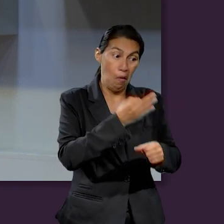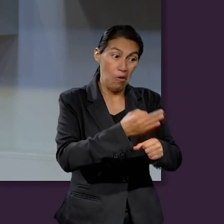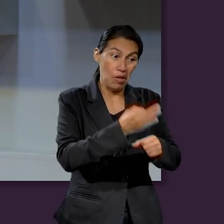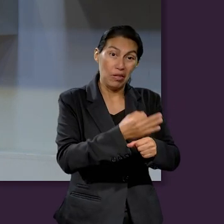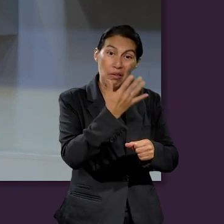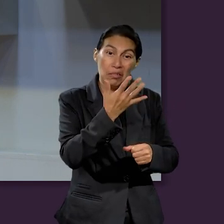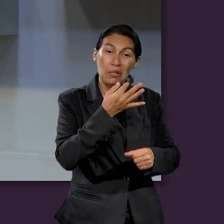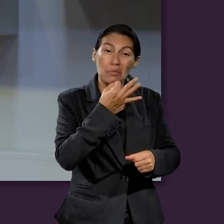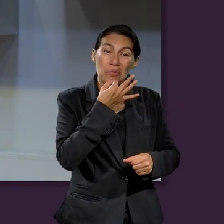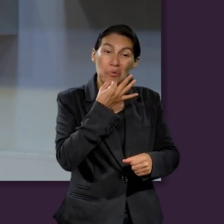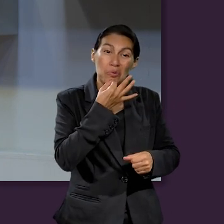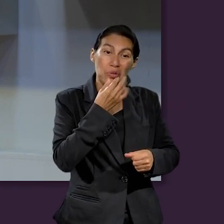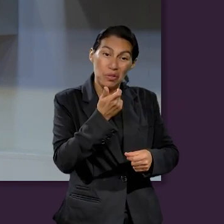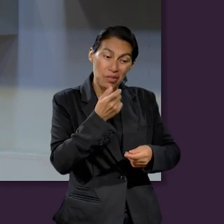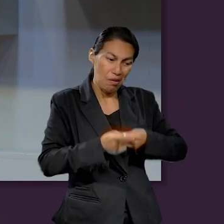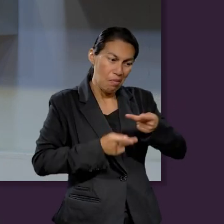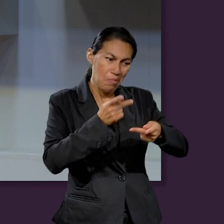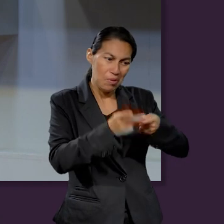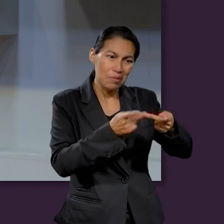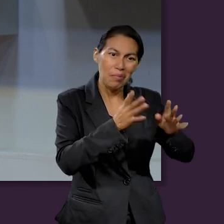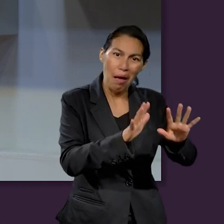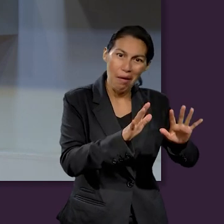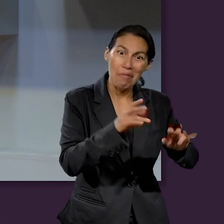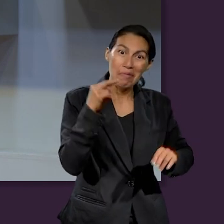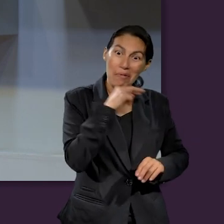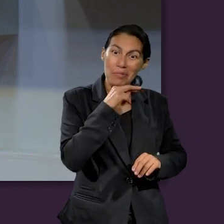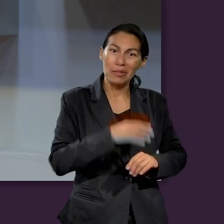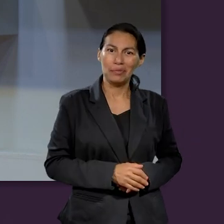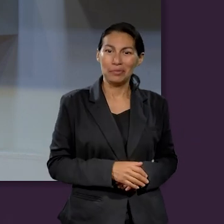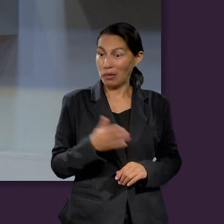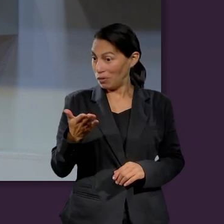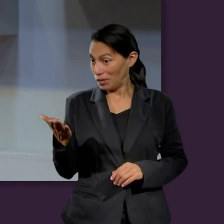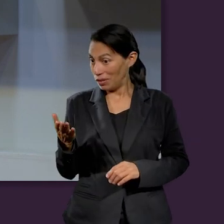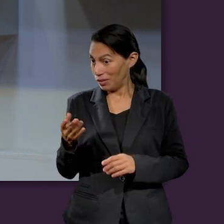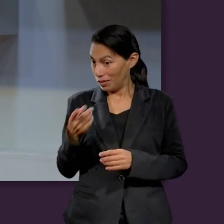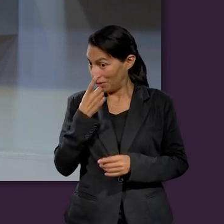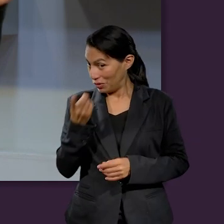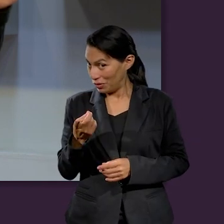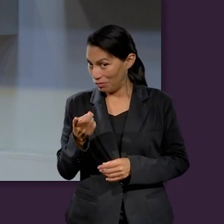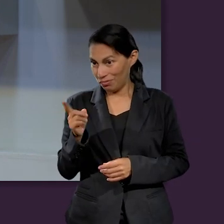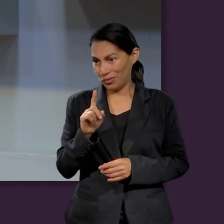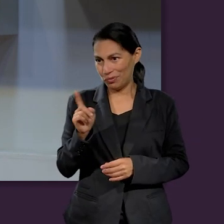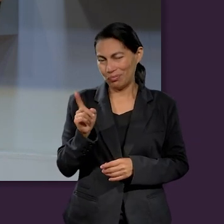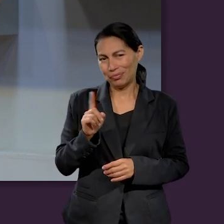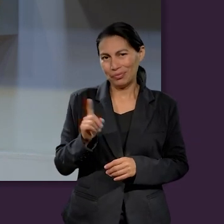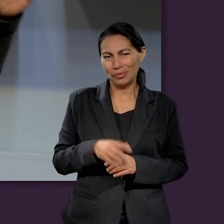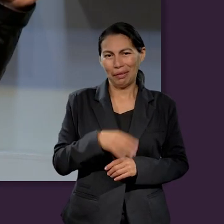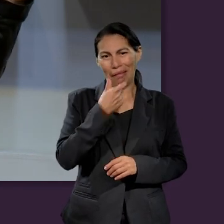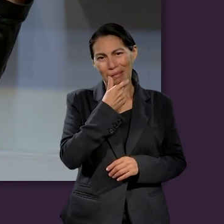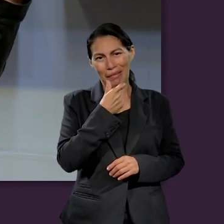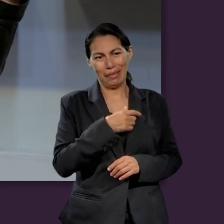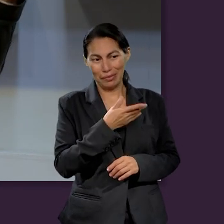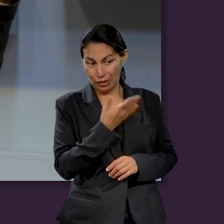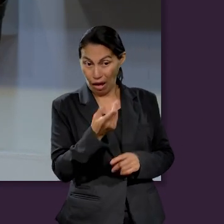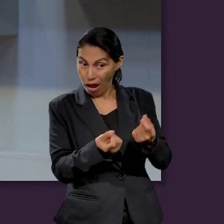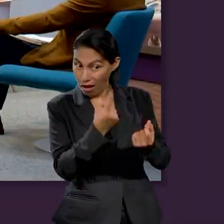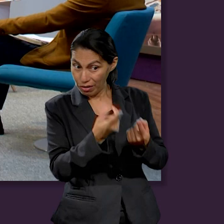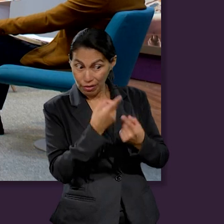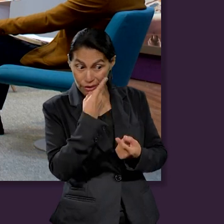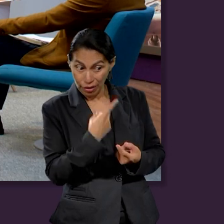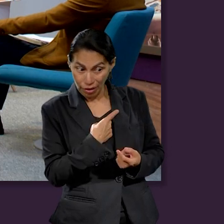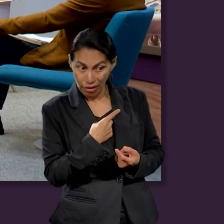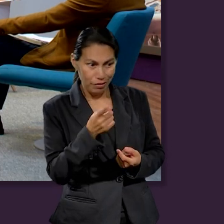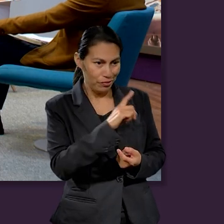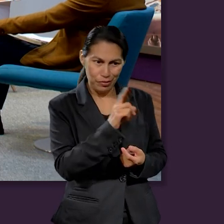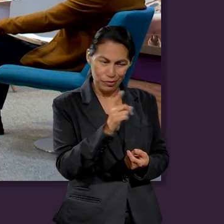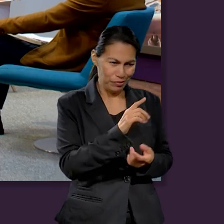préstamos que a veces suelen parecer muy, muy, muy, muy buenos, ¿no? Hombre, te prestamos en cinco minutos. ¿Les han ofrecido